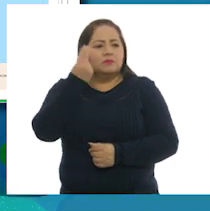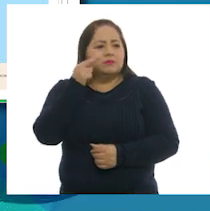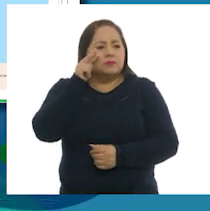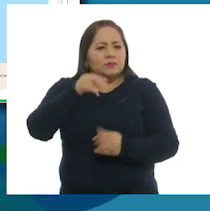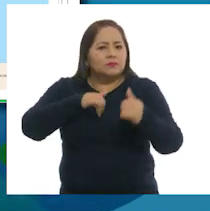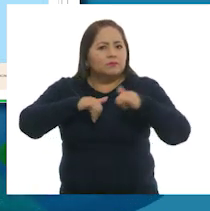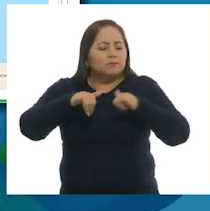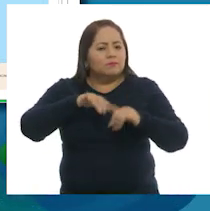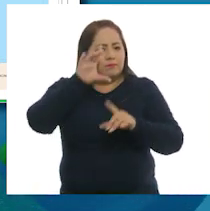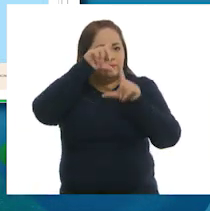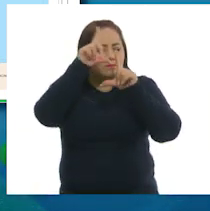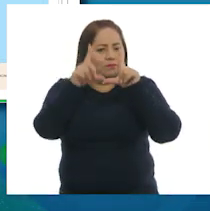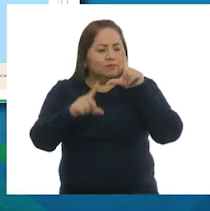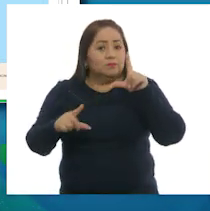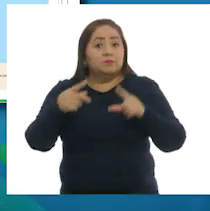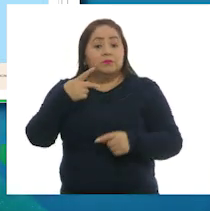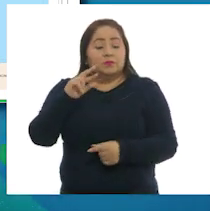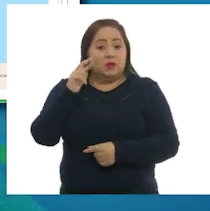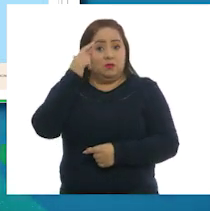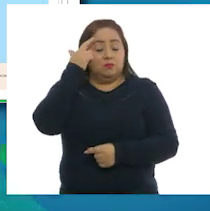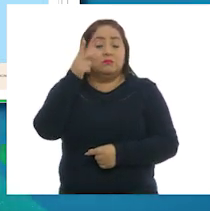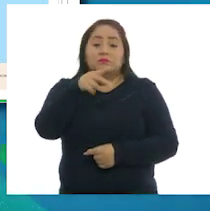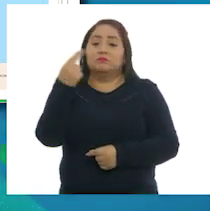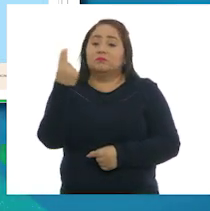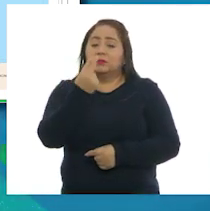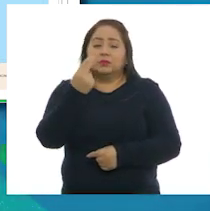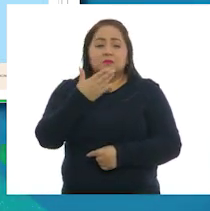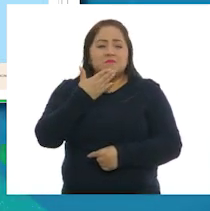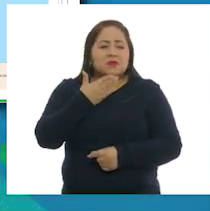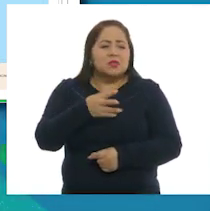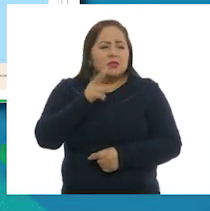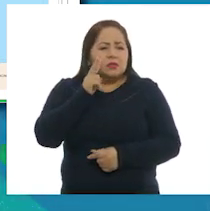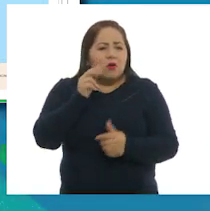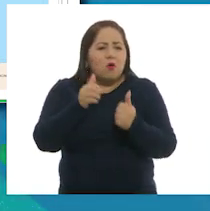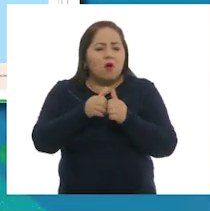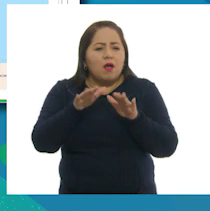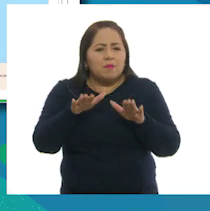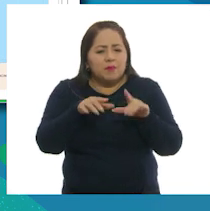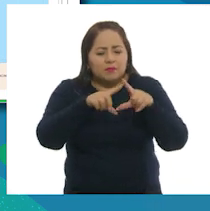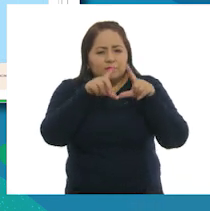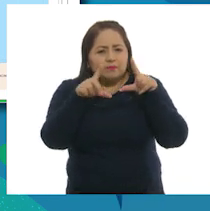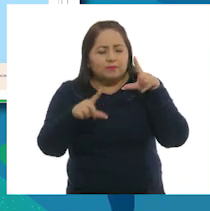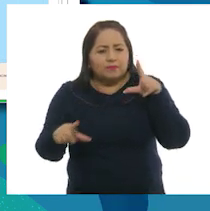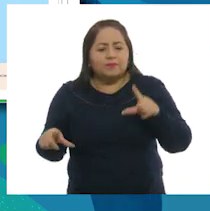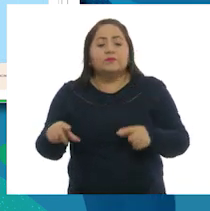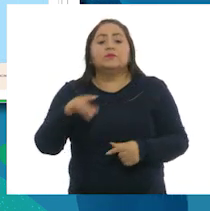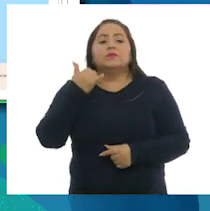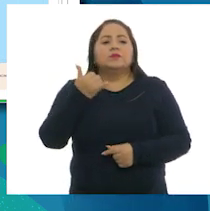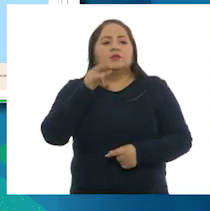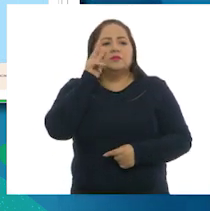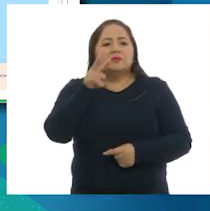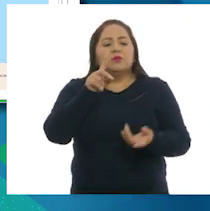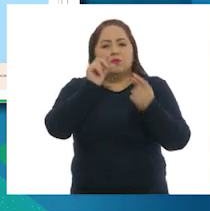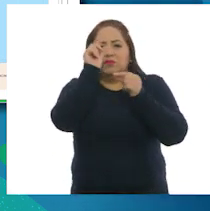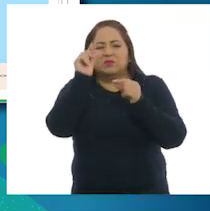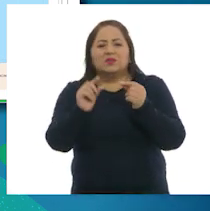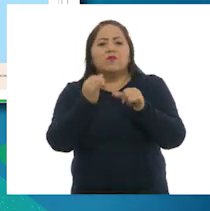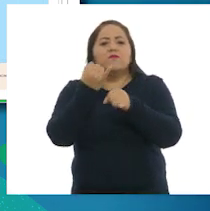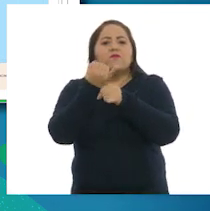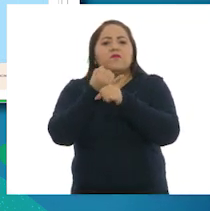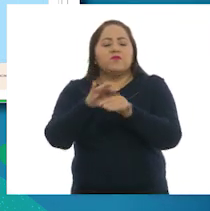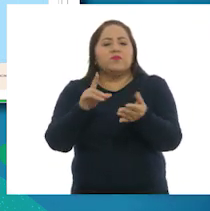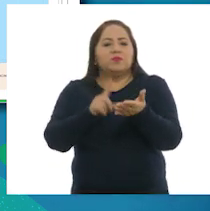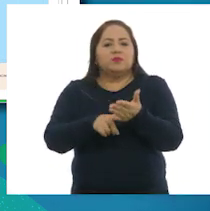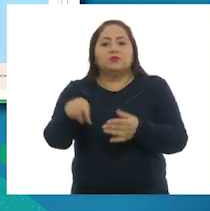geográficas. Por supuesto, recuerda que es necesario observar con detenimiento la simbología y los cuadros de información que se